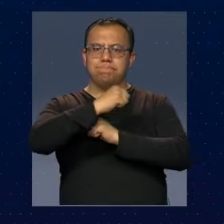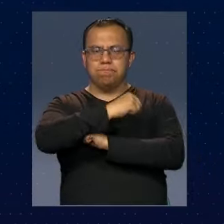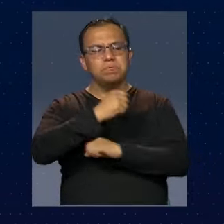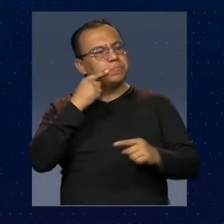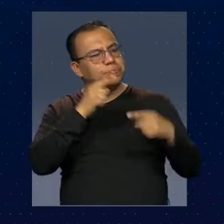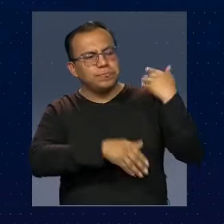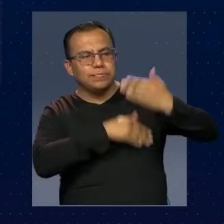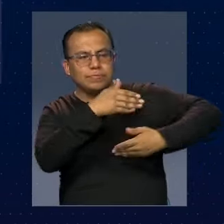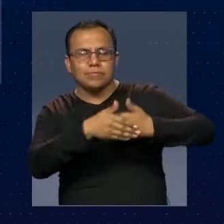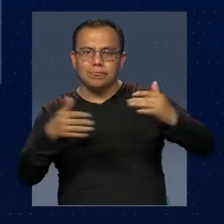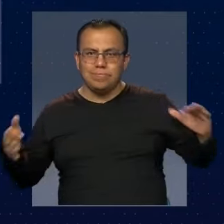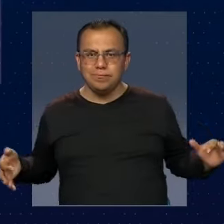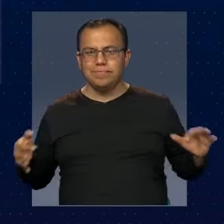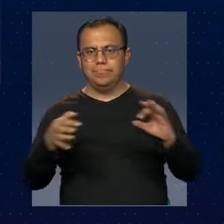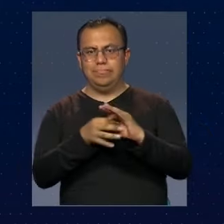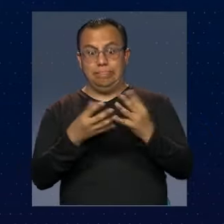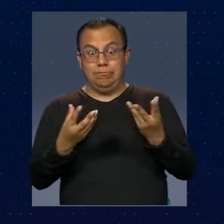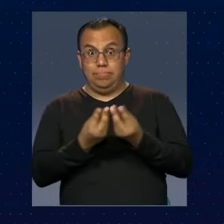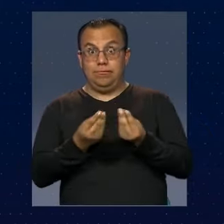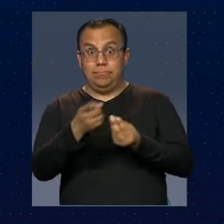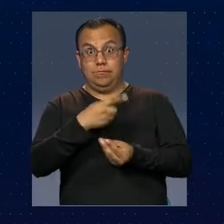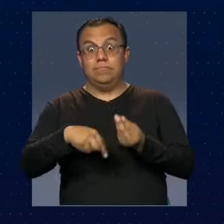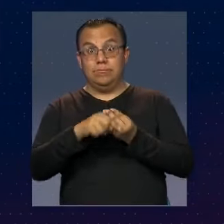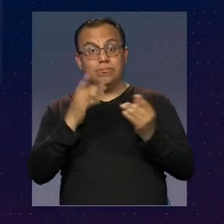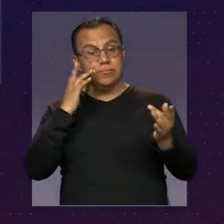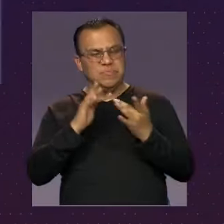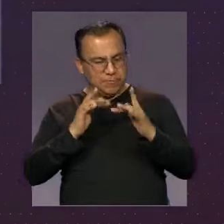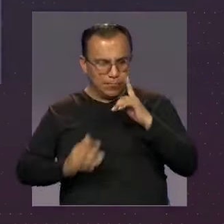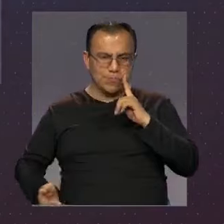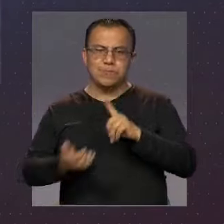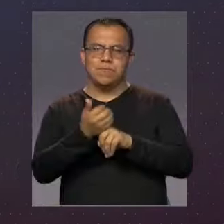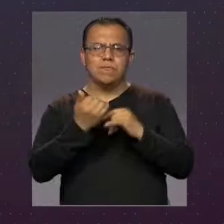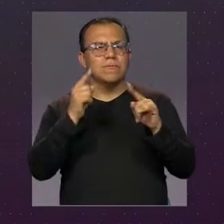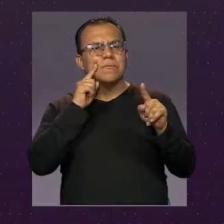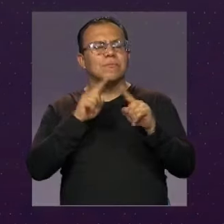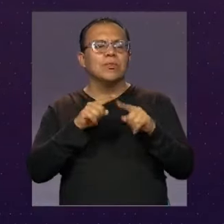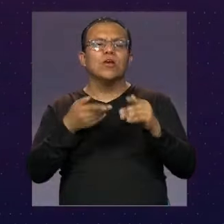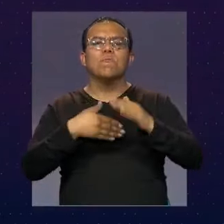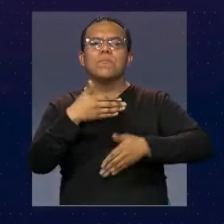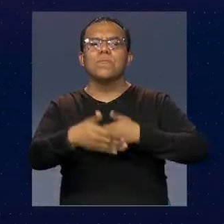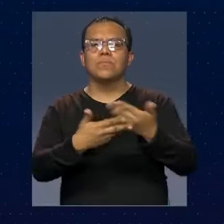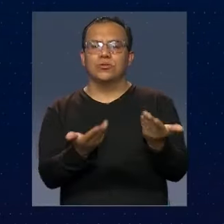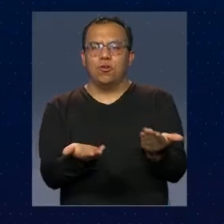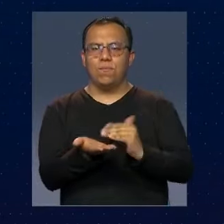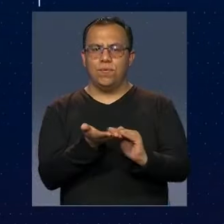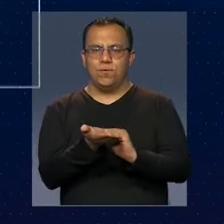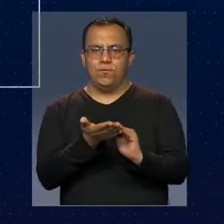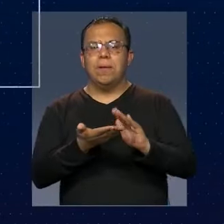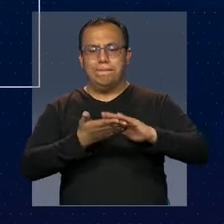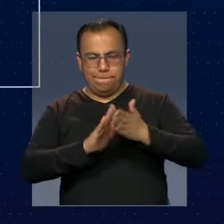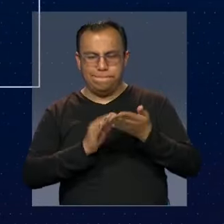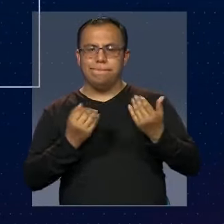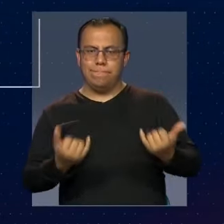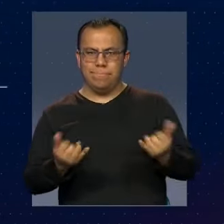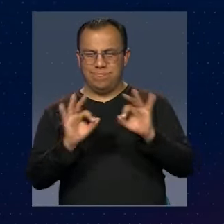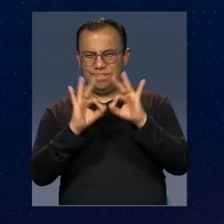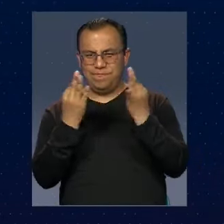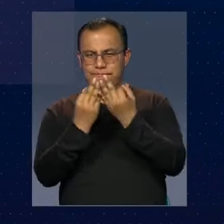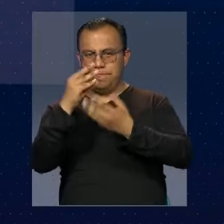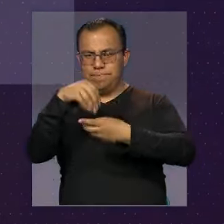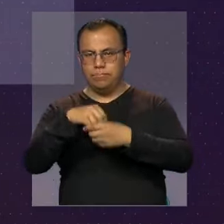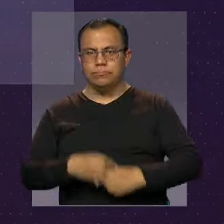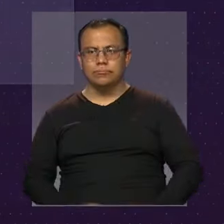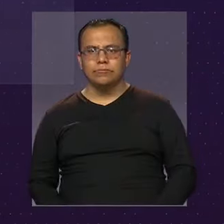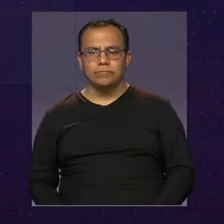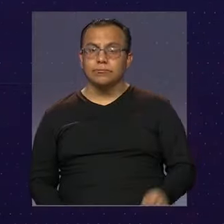lazos vinculares y que se roguen resolver de forma pacífica los conflictos que hay en la familia. El